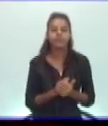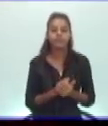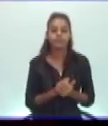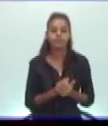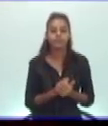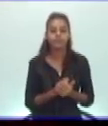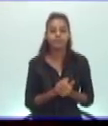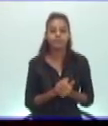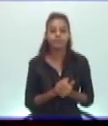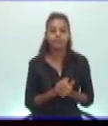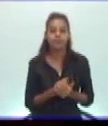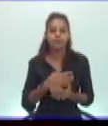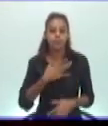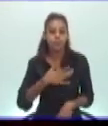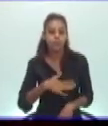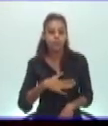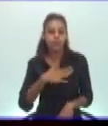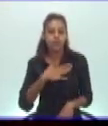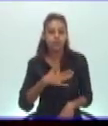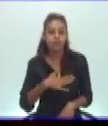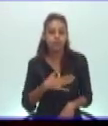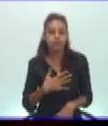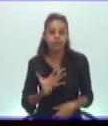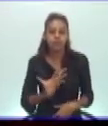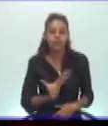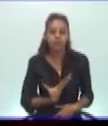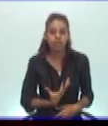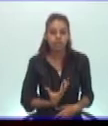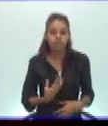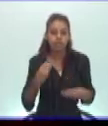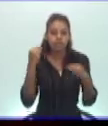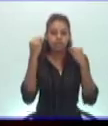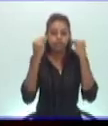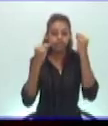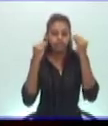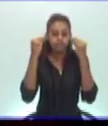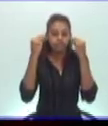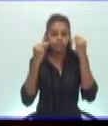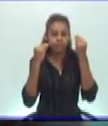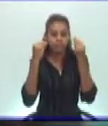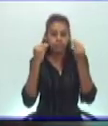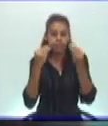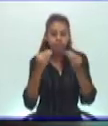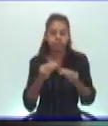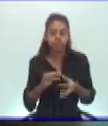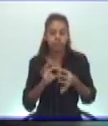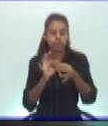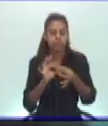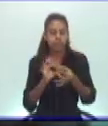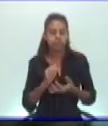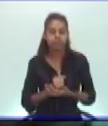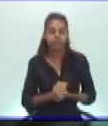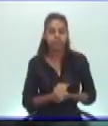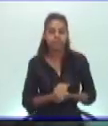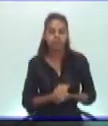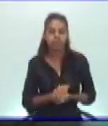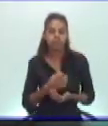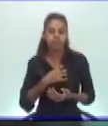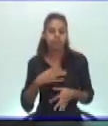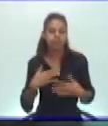y lo espera con una angustia brutal. Tenía justamente